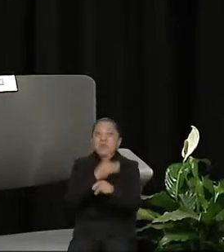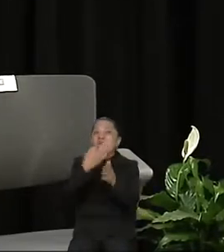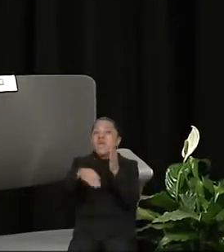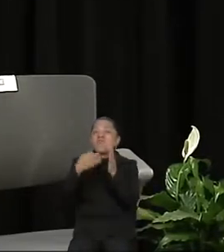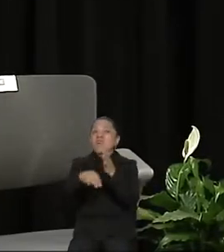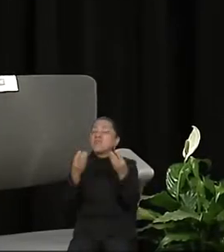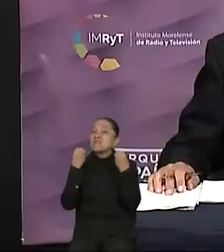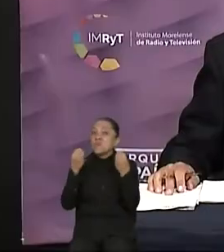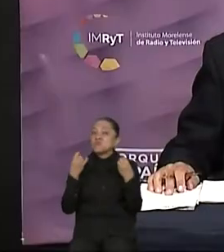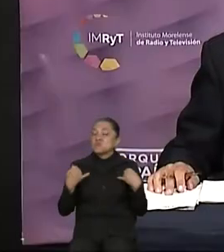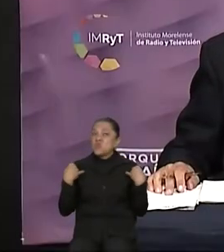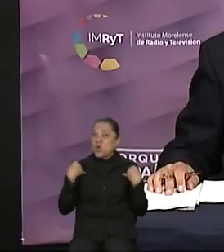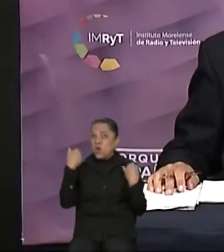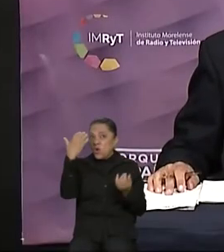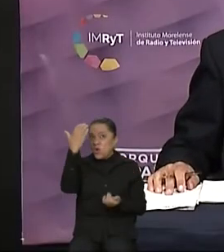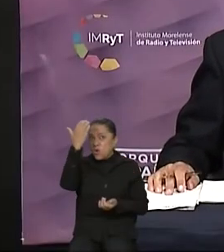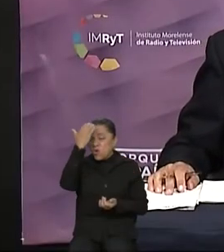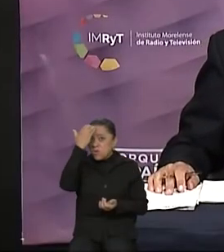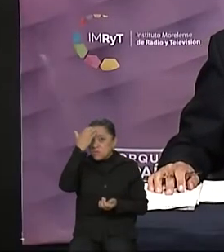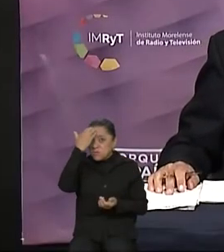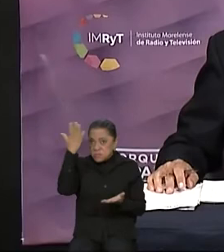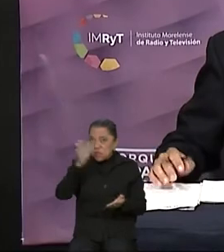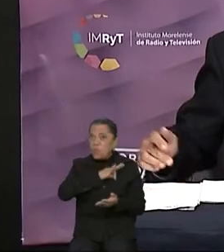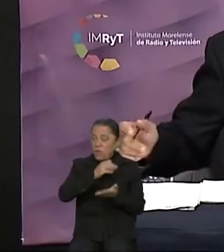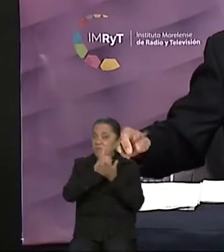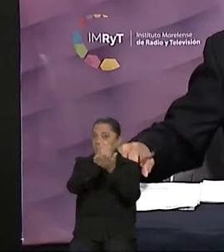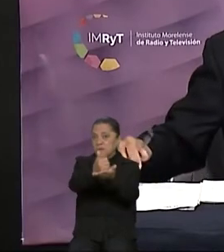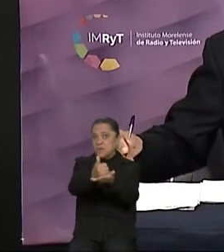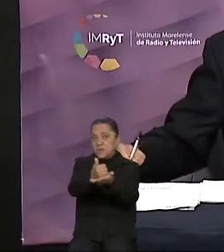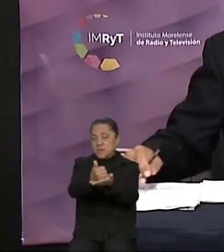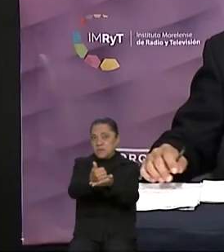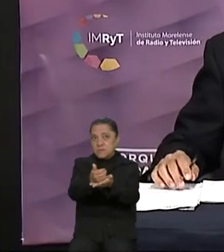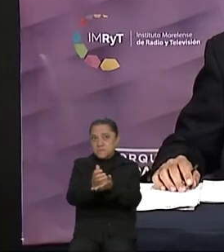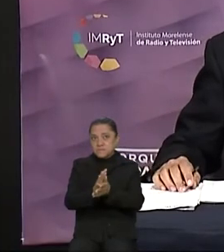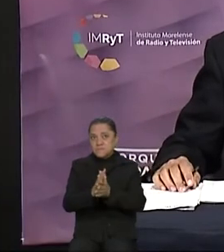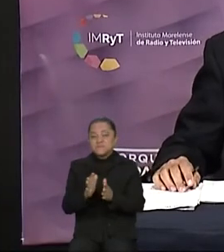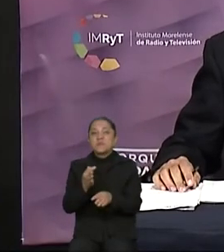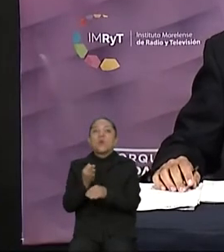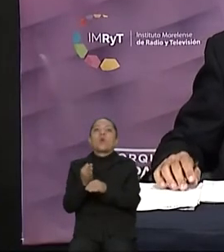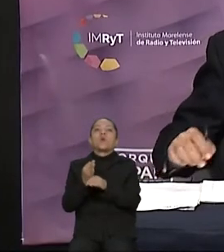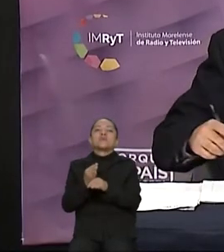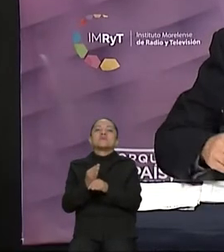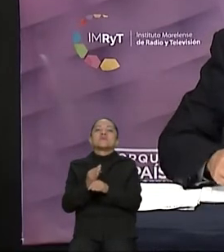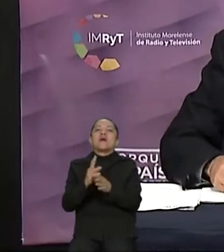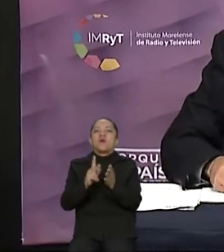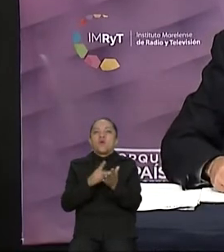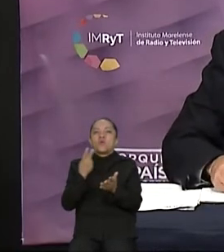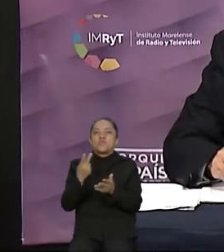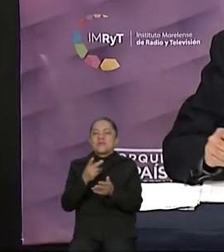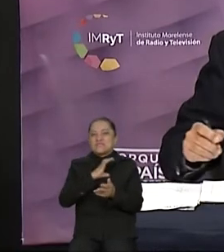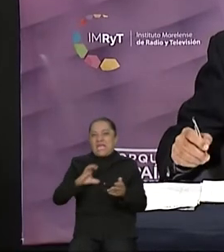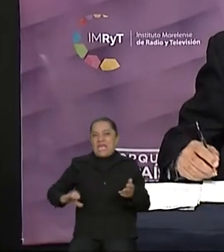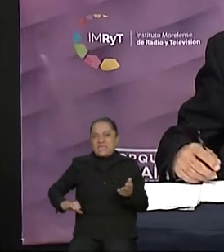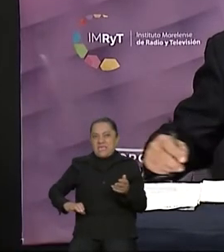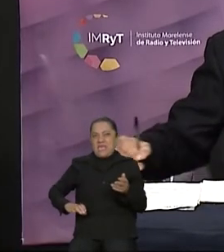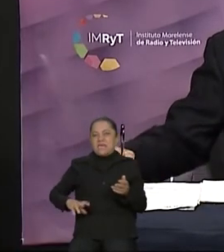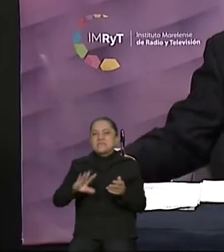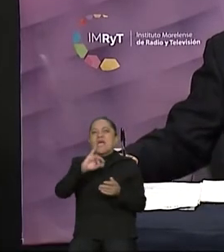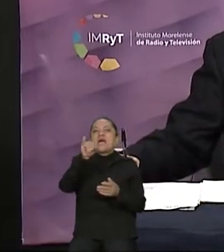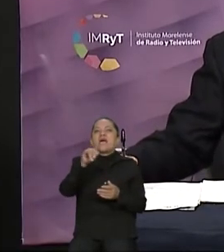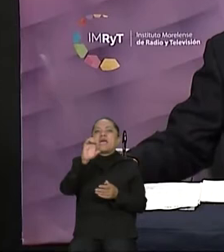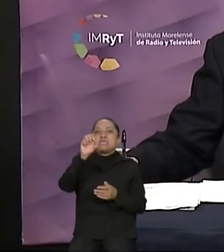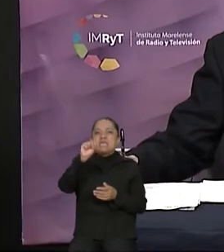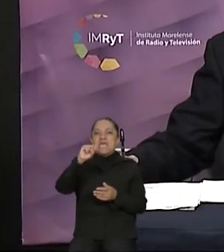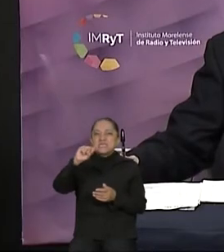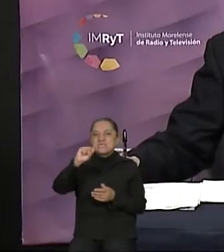aportar. Muchas gracias, candidata. Ahora es momento de la réplica de la candidata Jessica Ortega de la